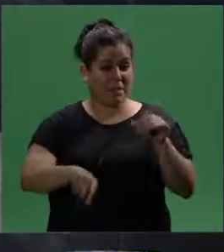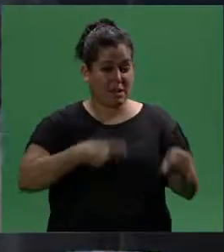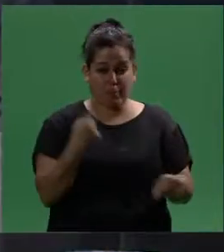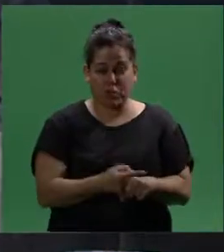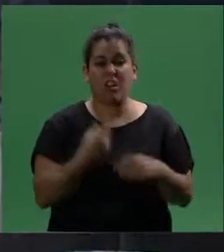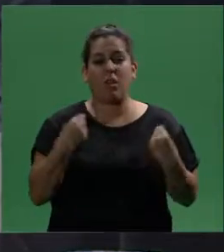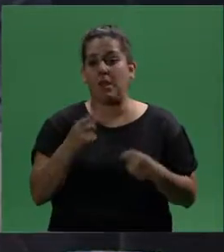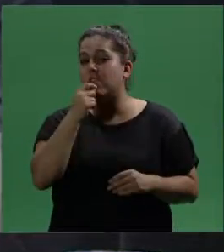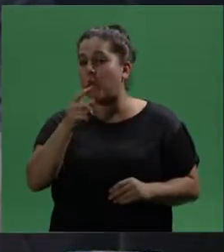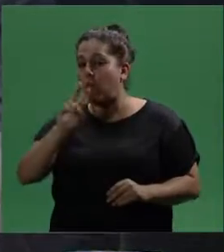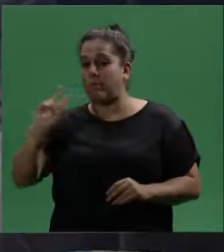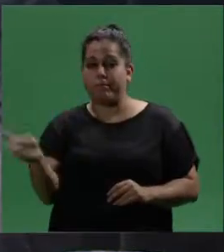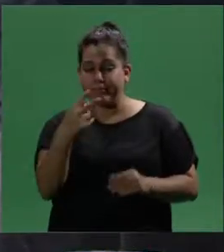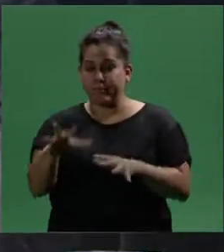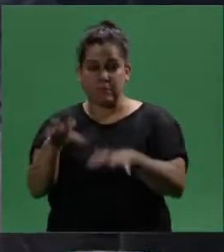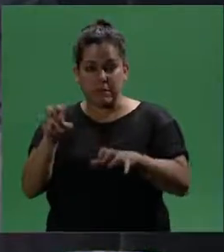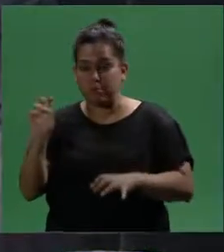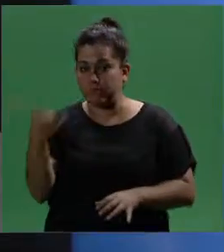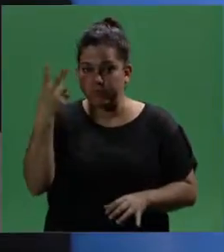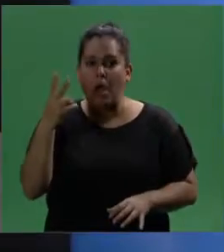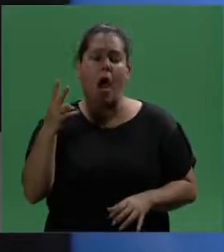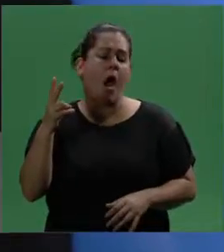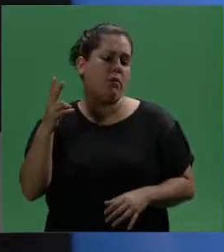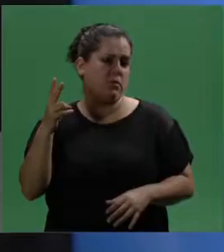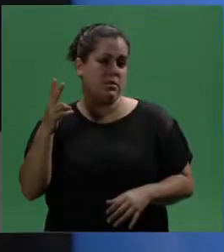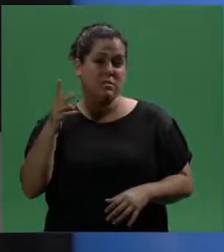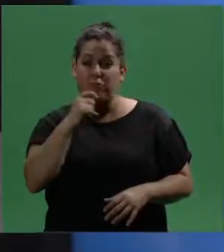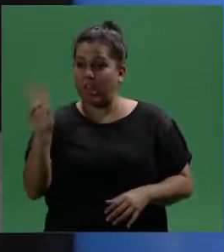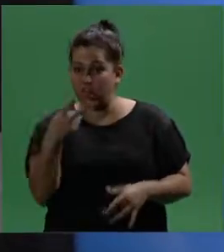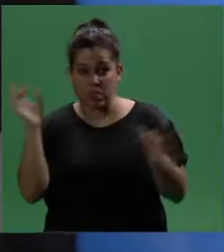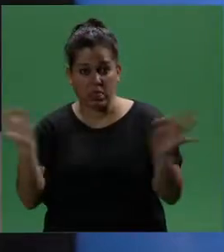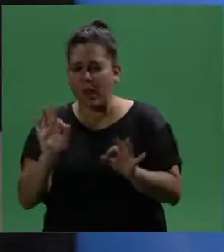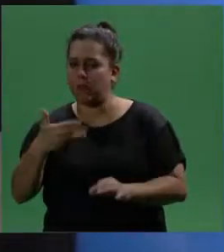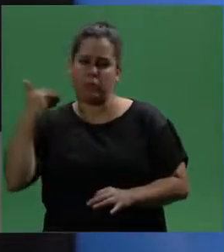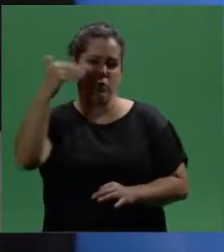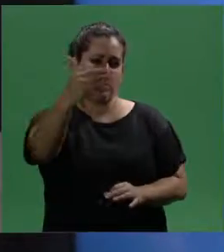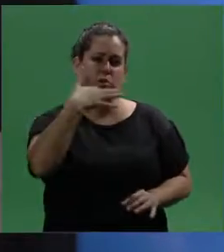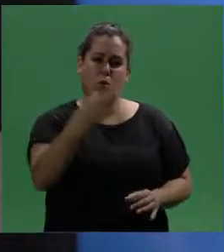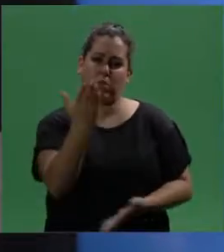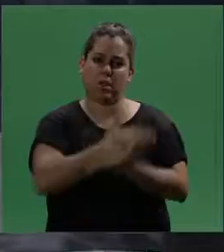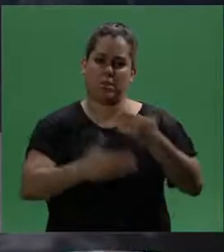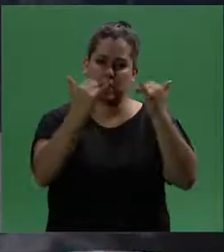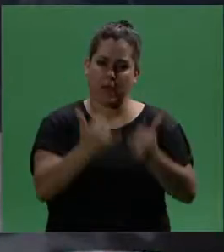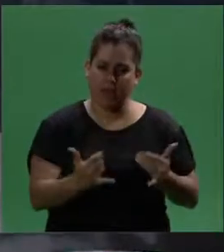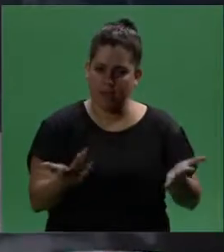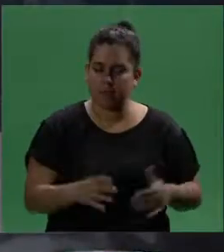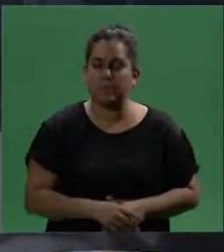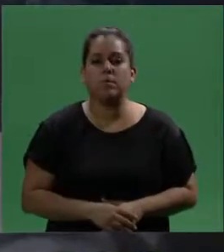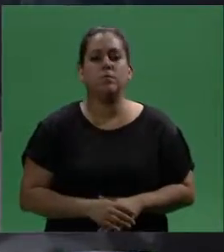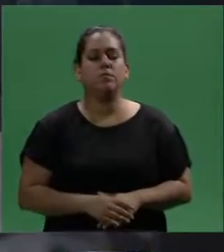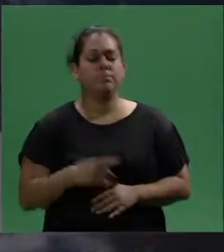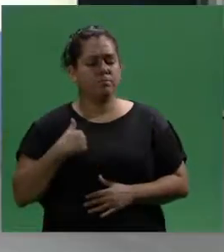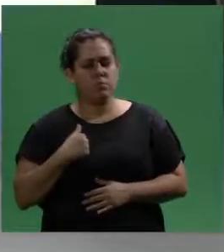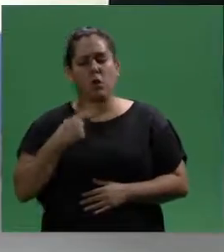fuera de la discapacidad es una muerte prematura. no, tarde o temprano, todos vamos a ser personas con discapacidad. Alejandra,